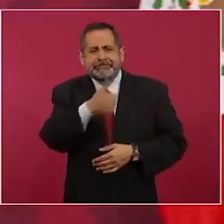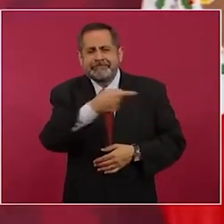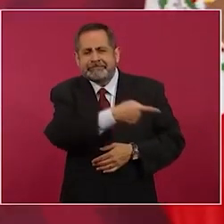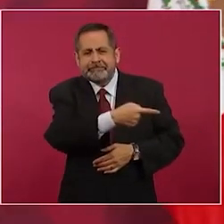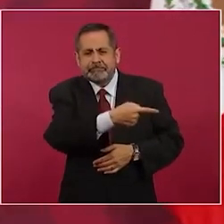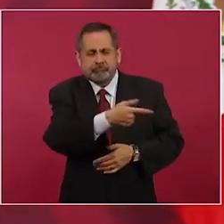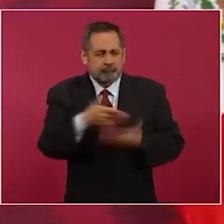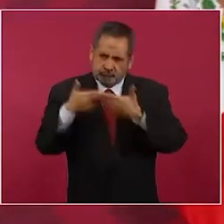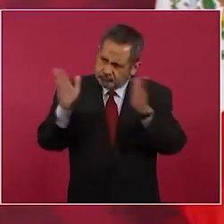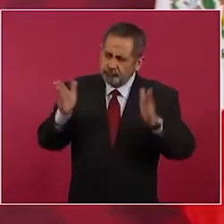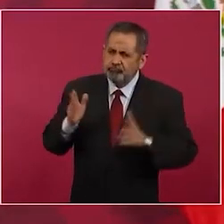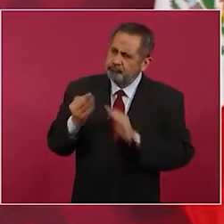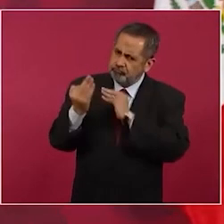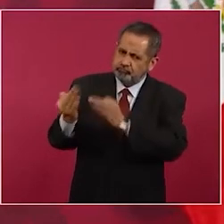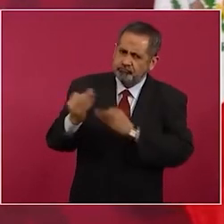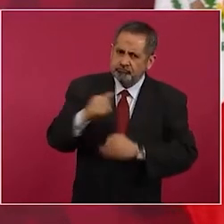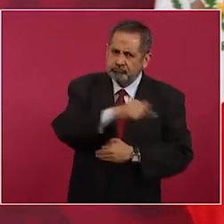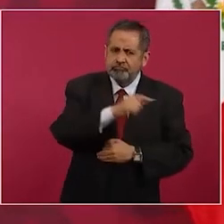abiertamente